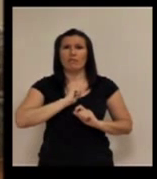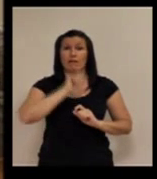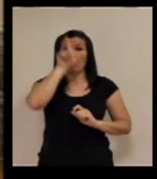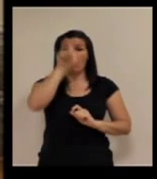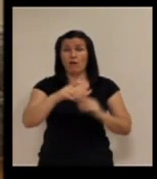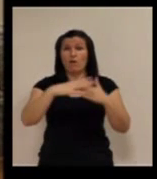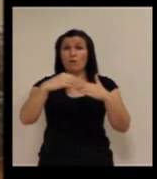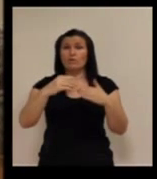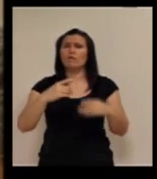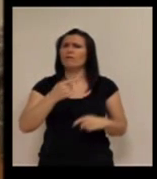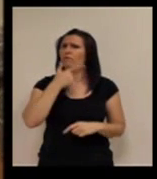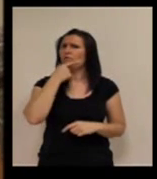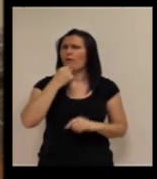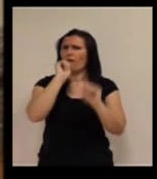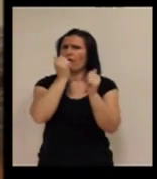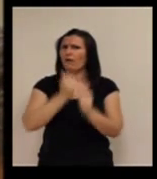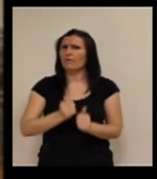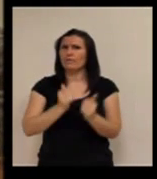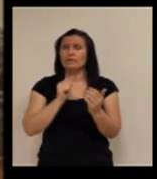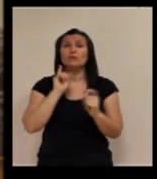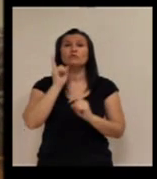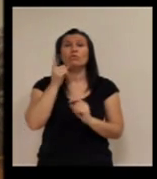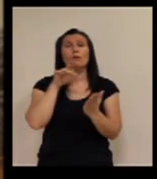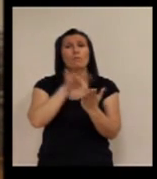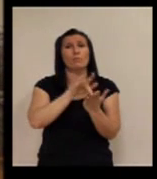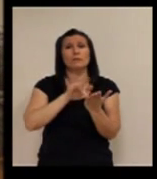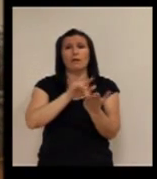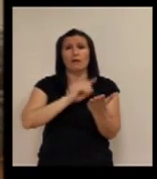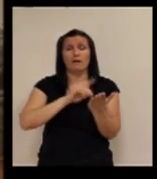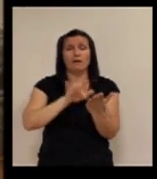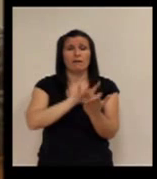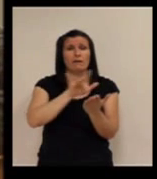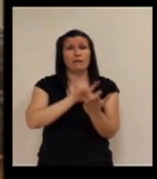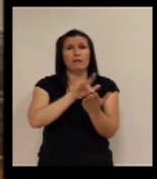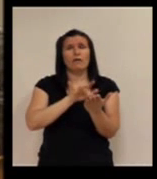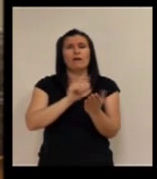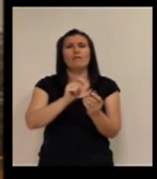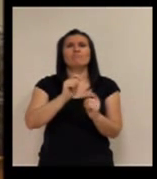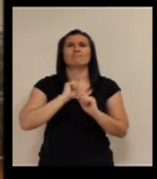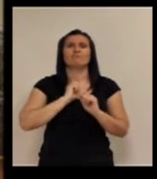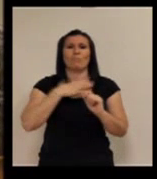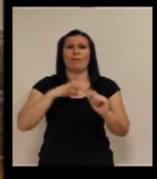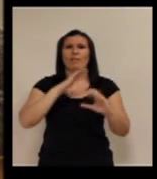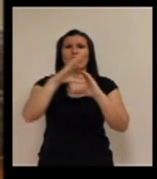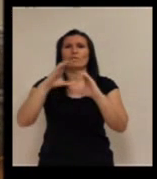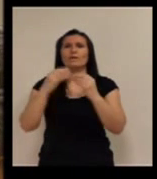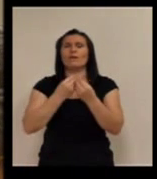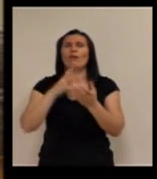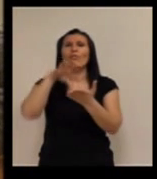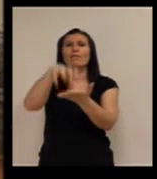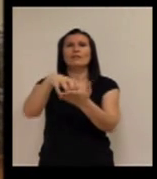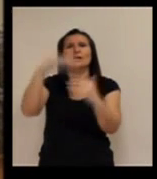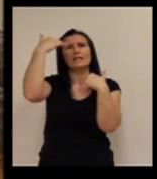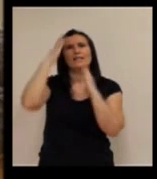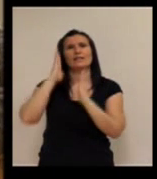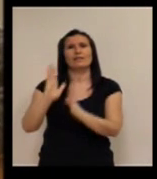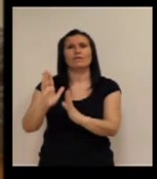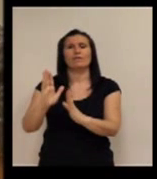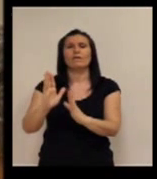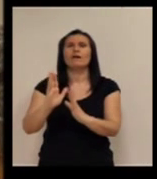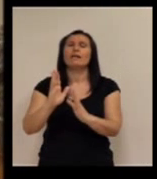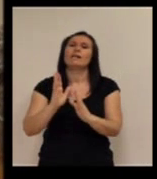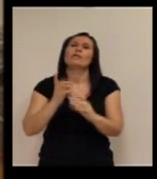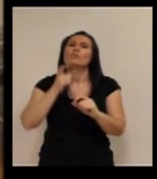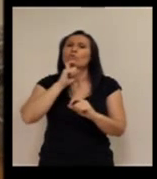forma muy sencilla, pulsando simplemente la pantalla, establecer una comunicación con el centro de atención mediante una serie de